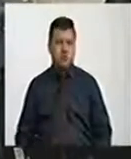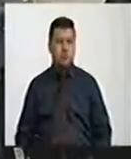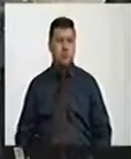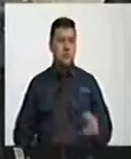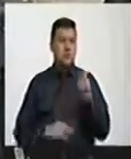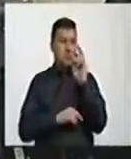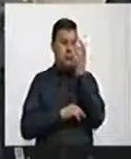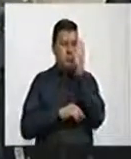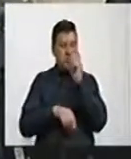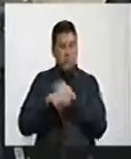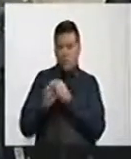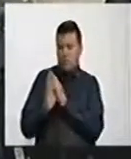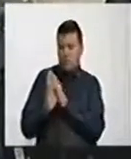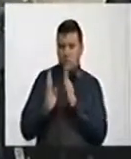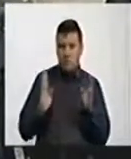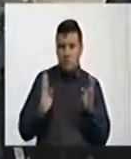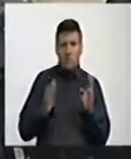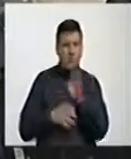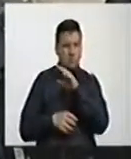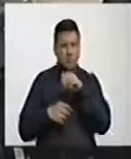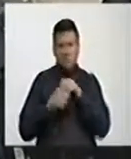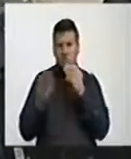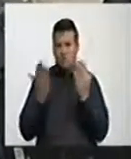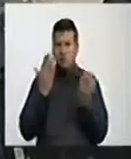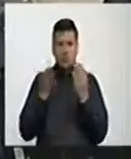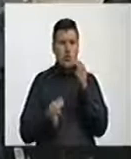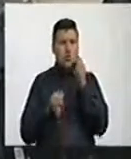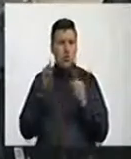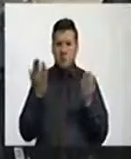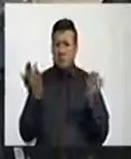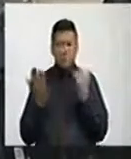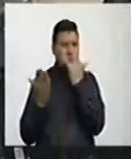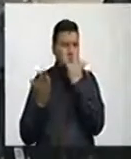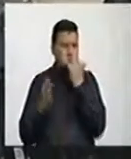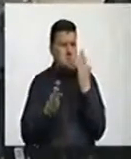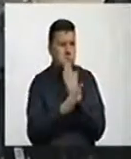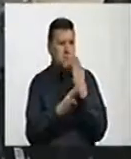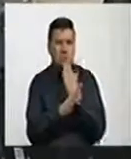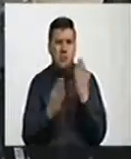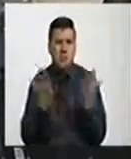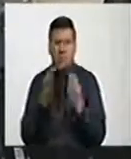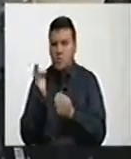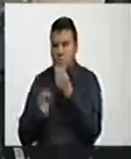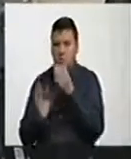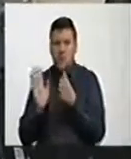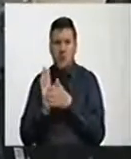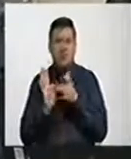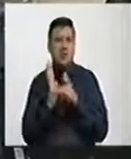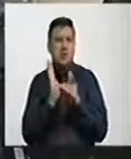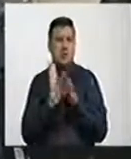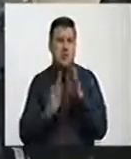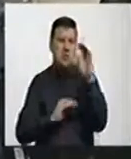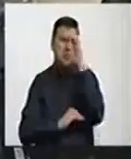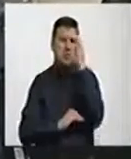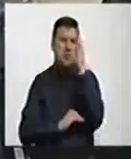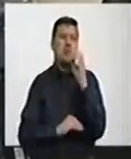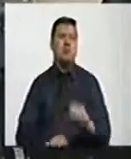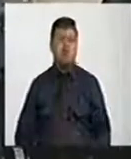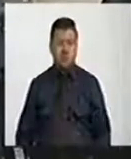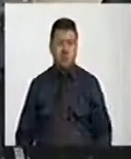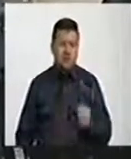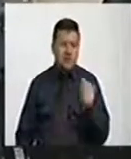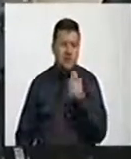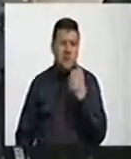fiscal de mediano plazo, este sistema paralelo de justicia que nada resuelve los problemas de la justicia ordinaria colombiana costará